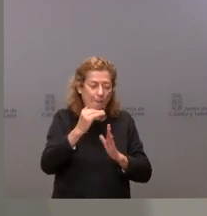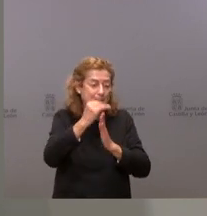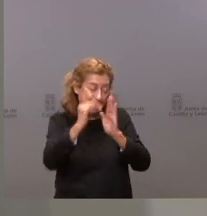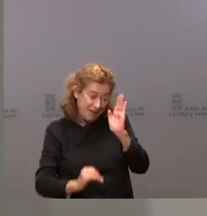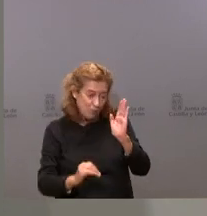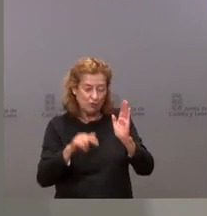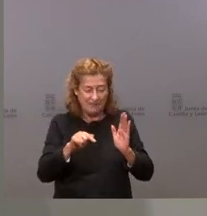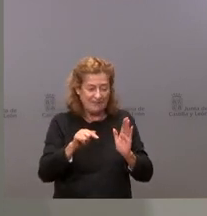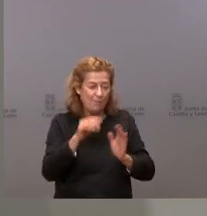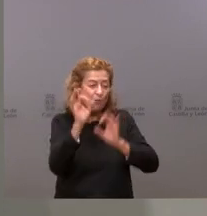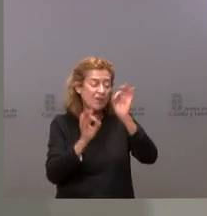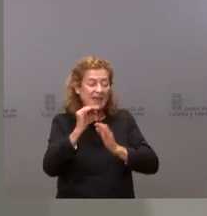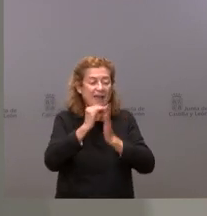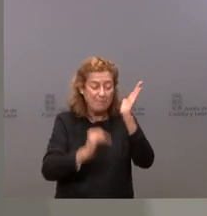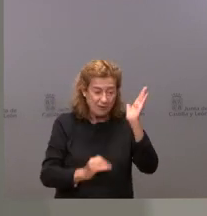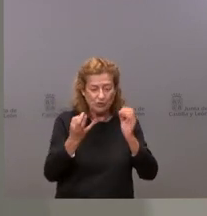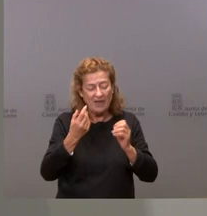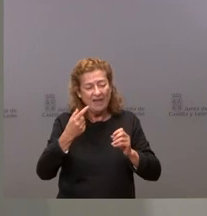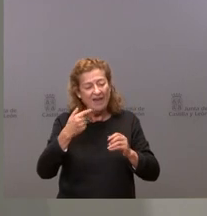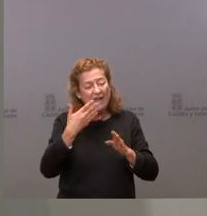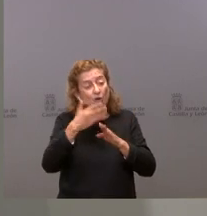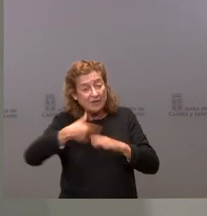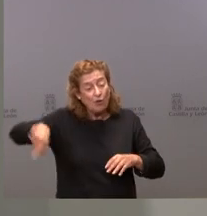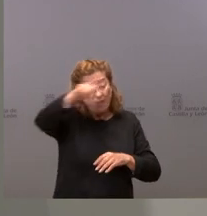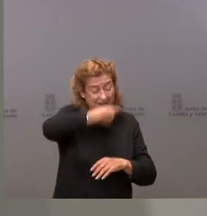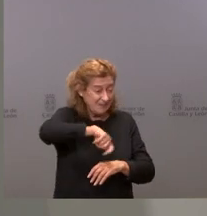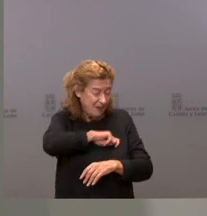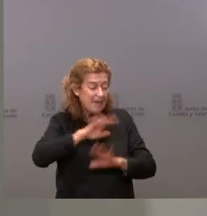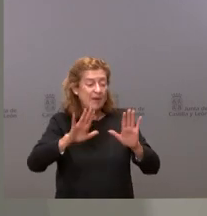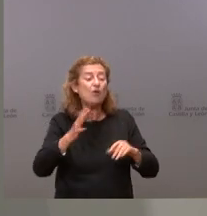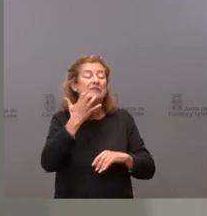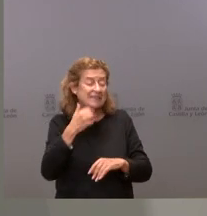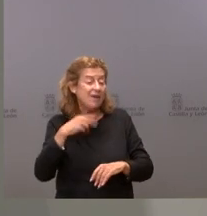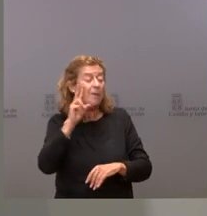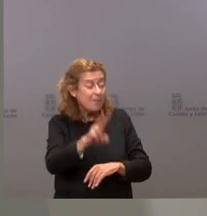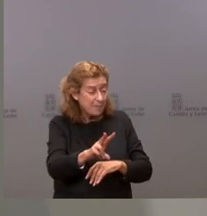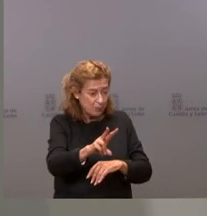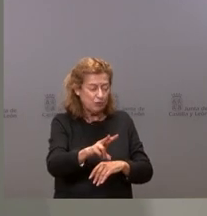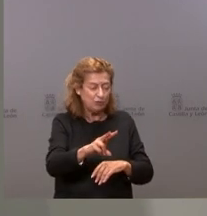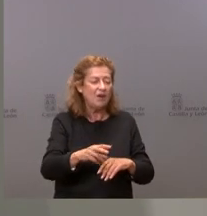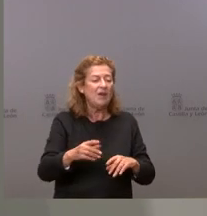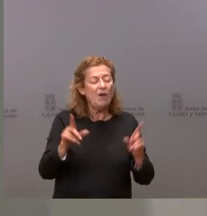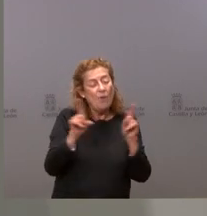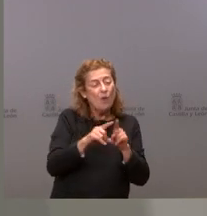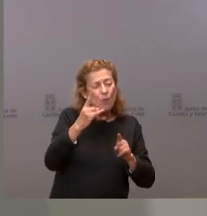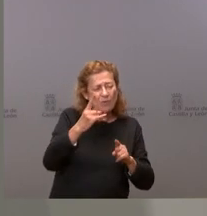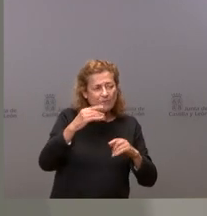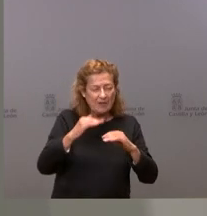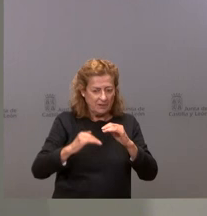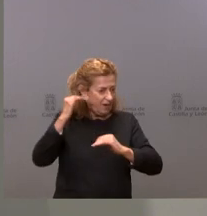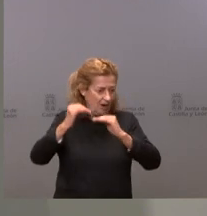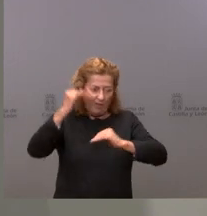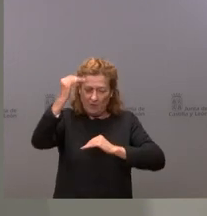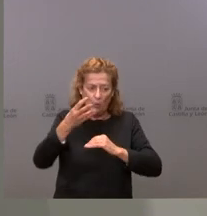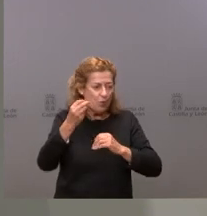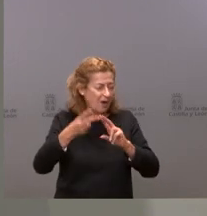variante en términos de porcentaje respecto del conjunto nacional, pero sí que se está viendo en términos de secuenciación un crecimiento muy elevado, muy